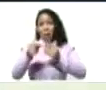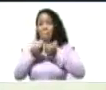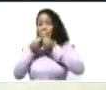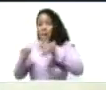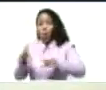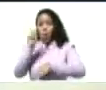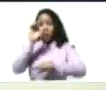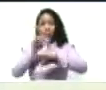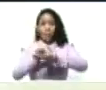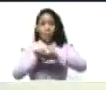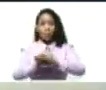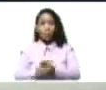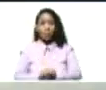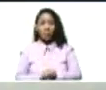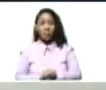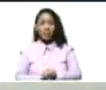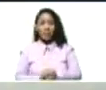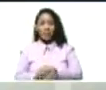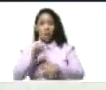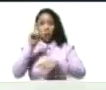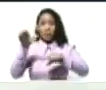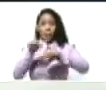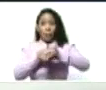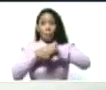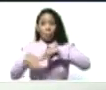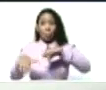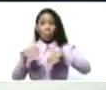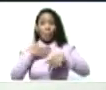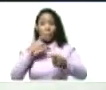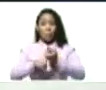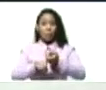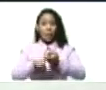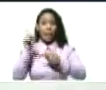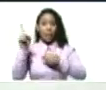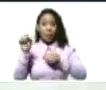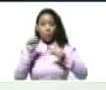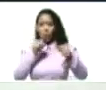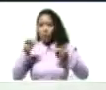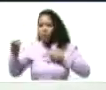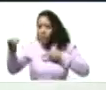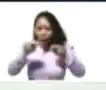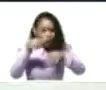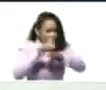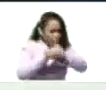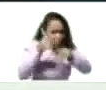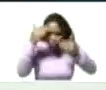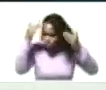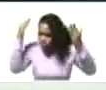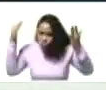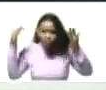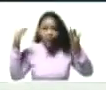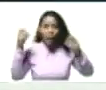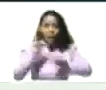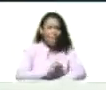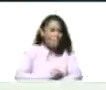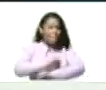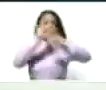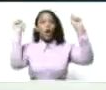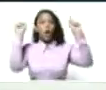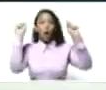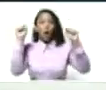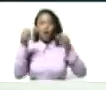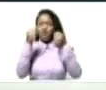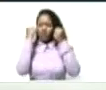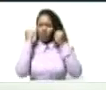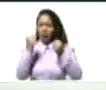zapato. Y se quedó sin un zapato. Silita. Estaba en eso buscando sus zapatos. Y en ese momento explota. Pero muy